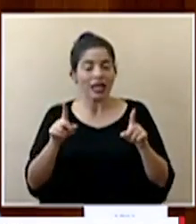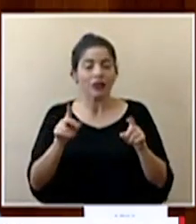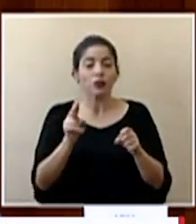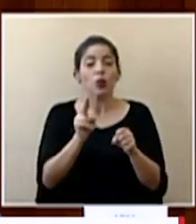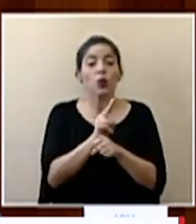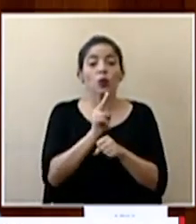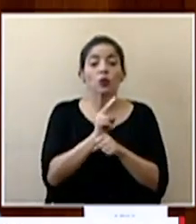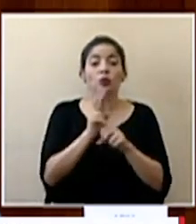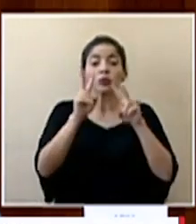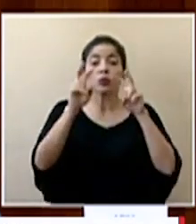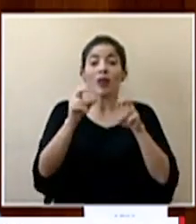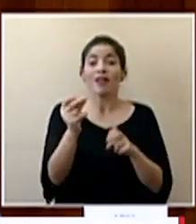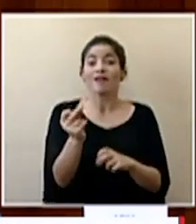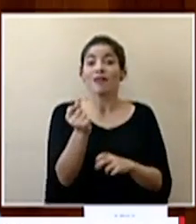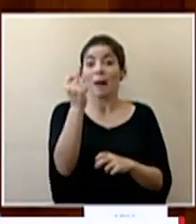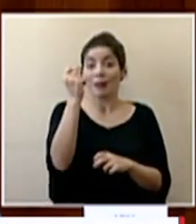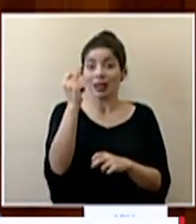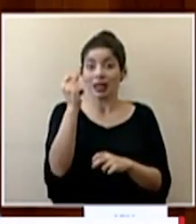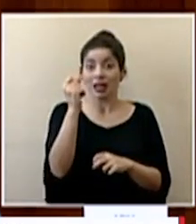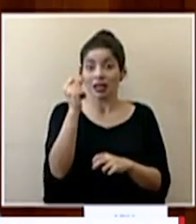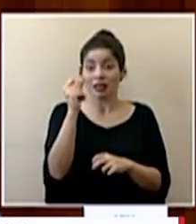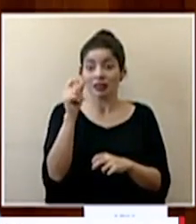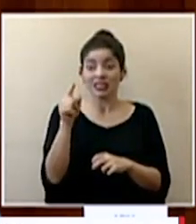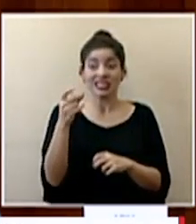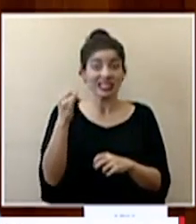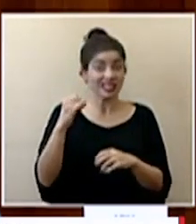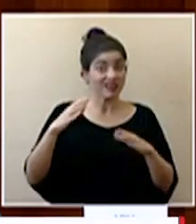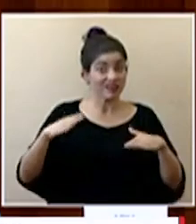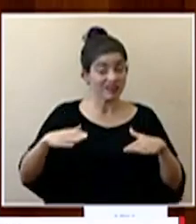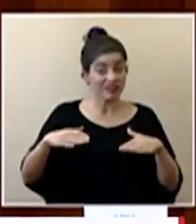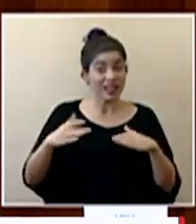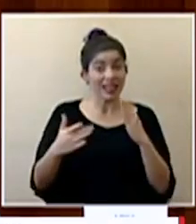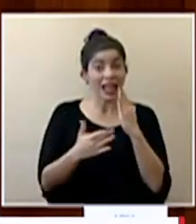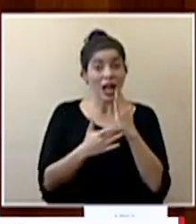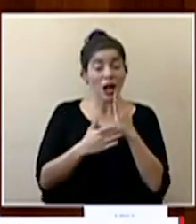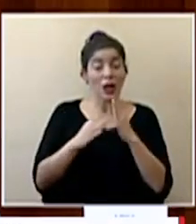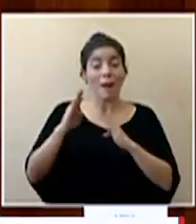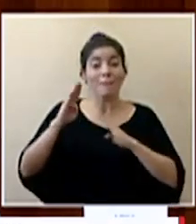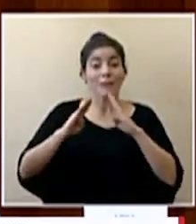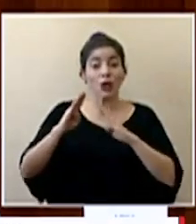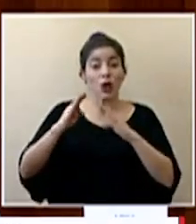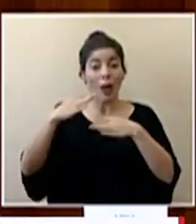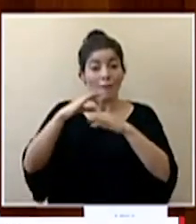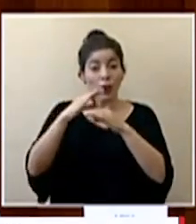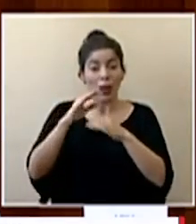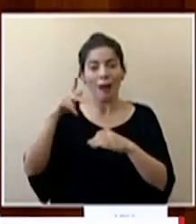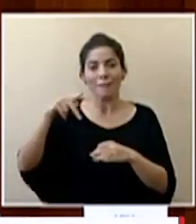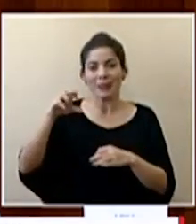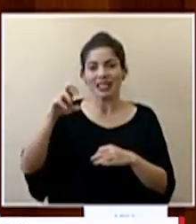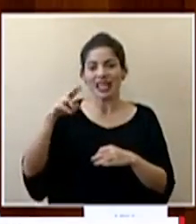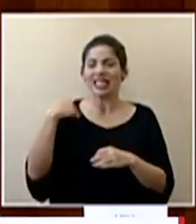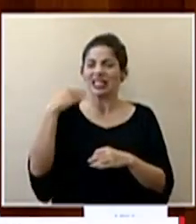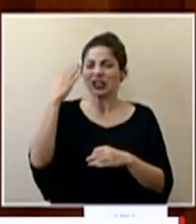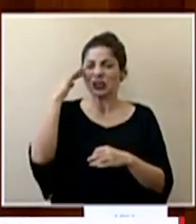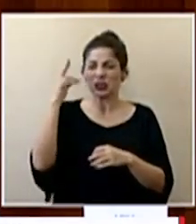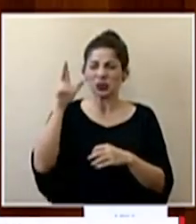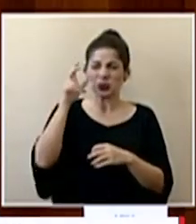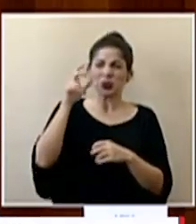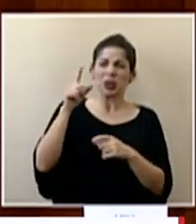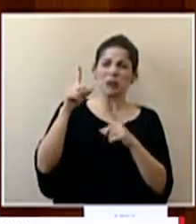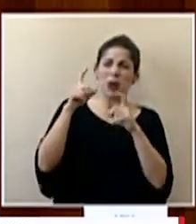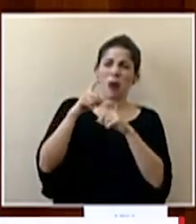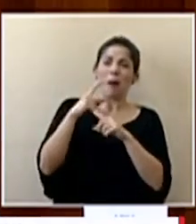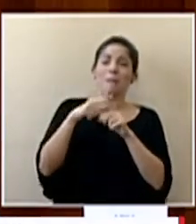pruebas rápidas que no tengan la tecnología de biología molecular como la PCR yo sé que eso suena un poco complicado pero básicamente es para